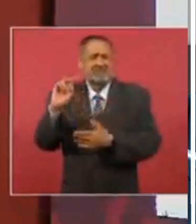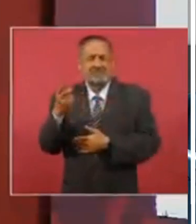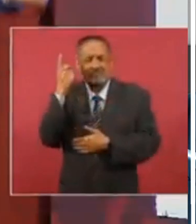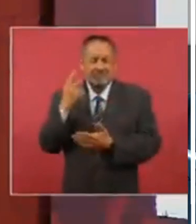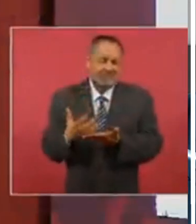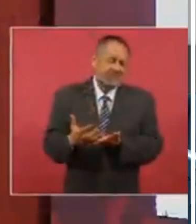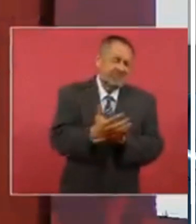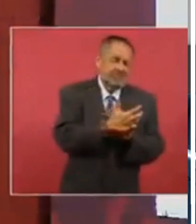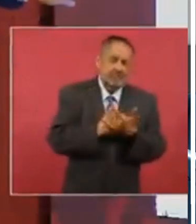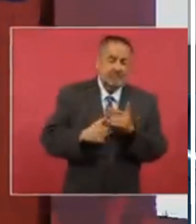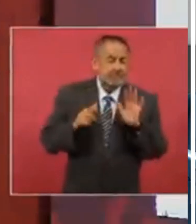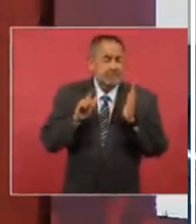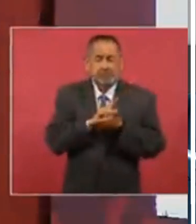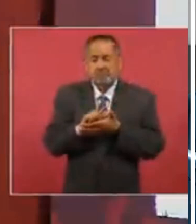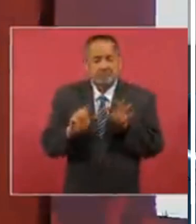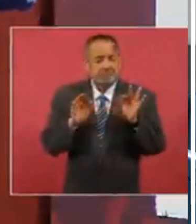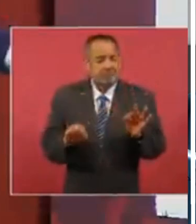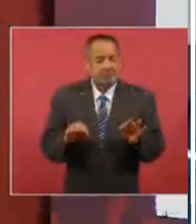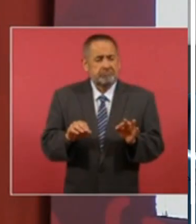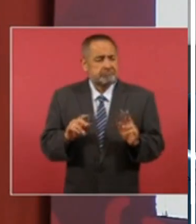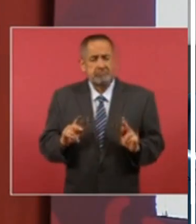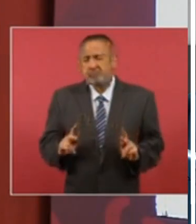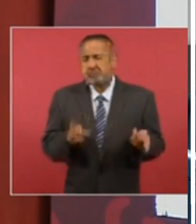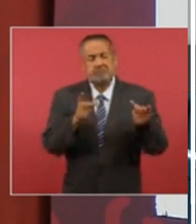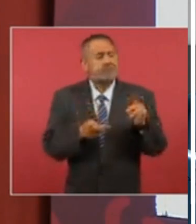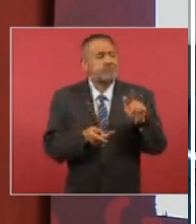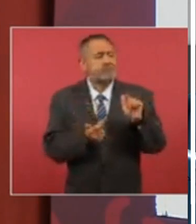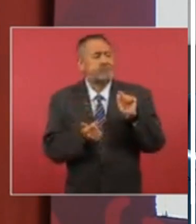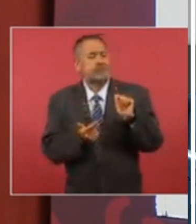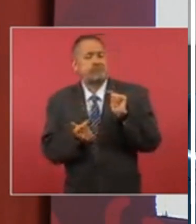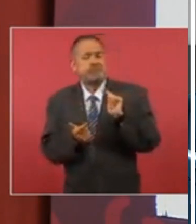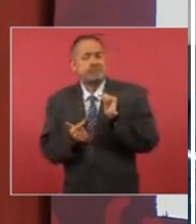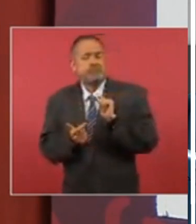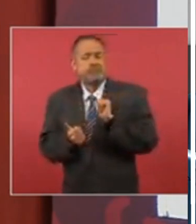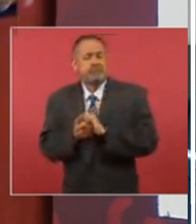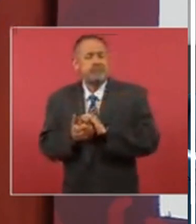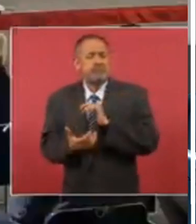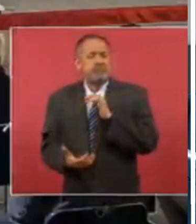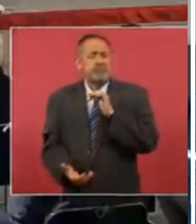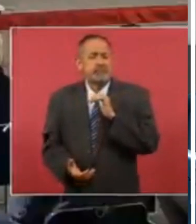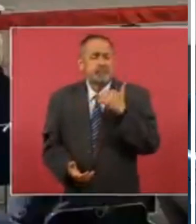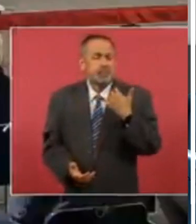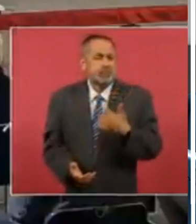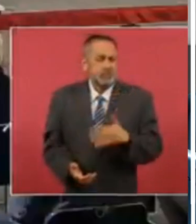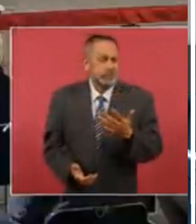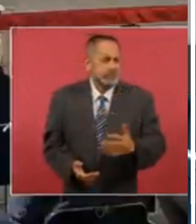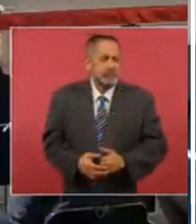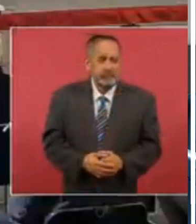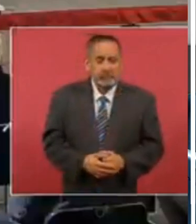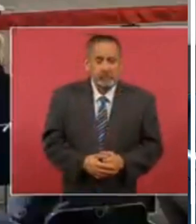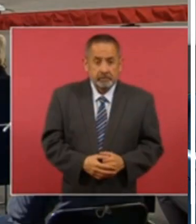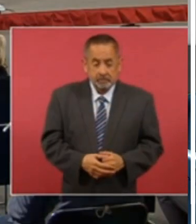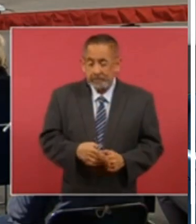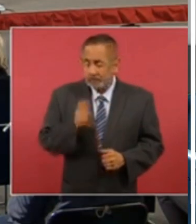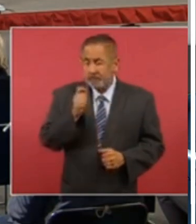legal permitido llegó al